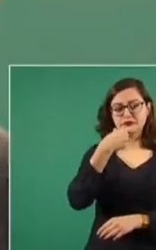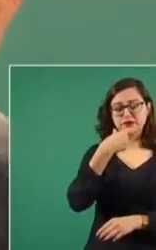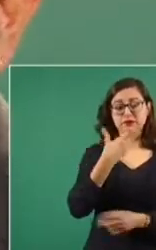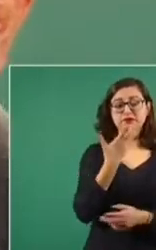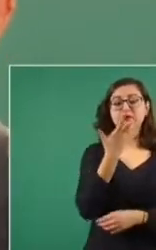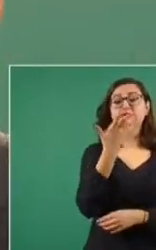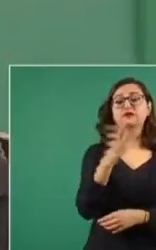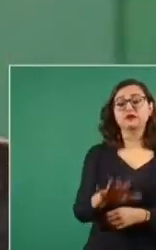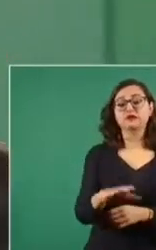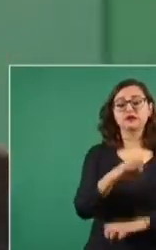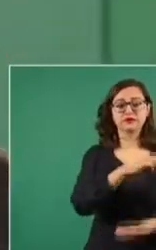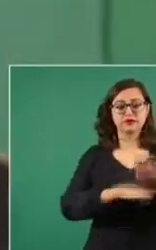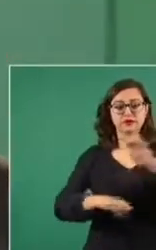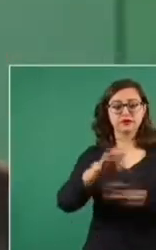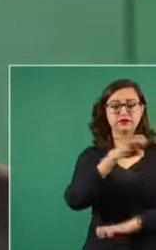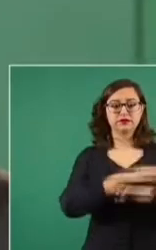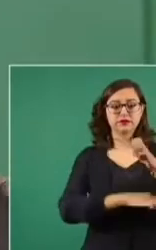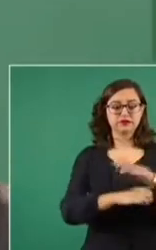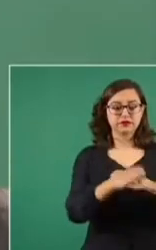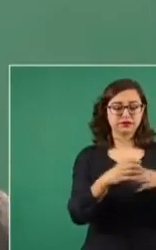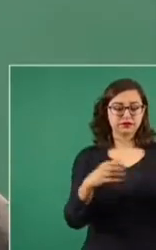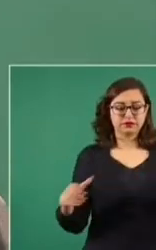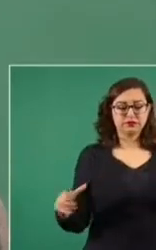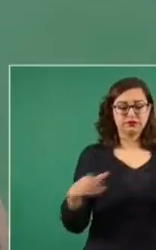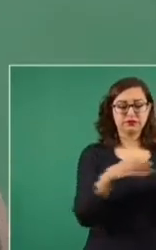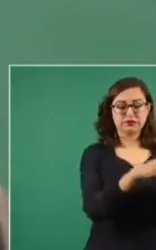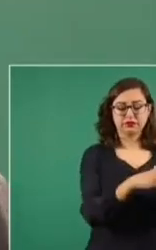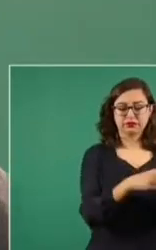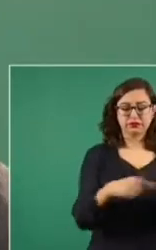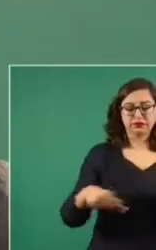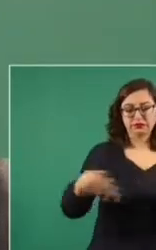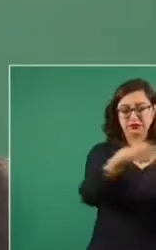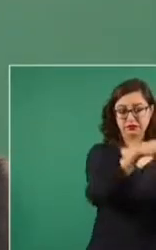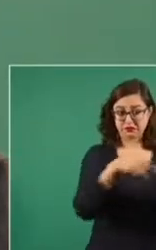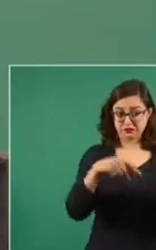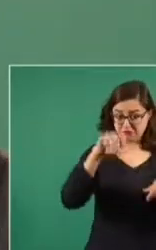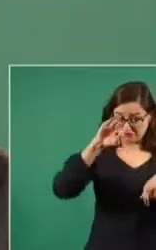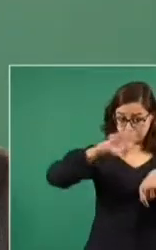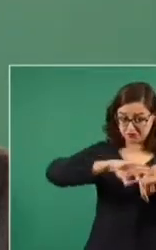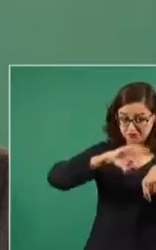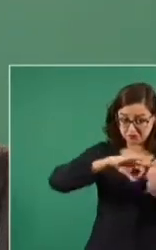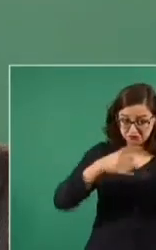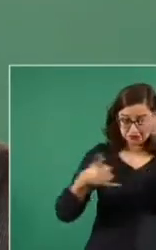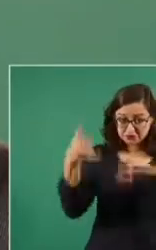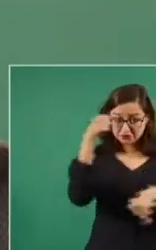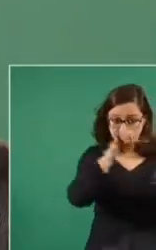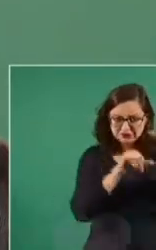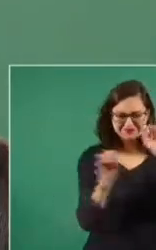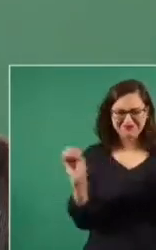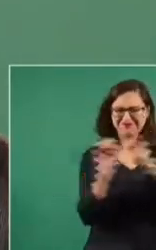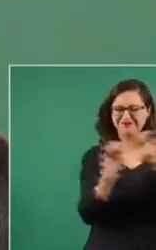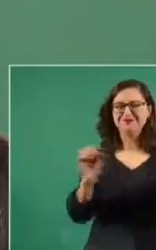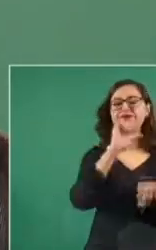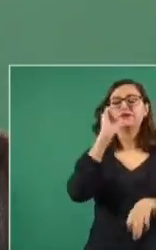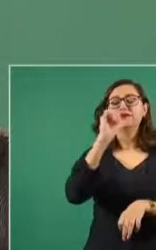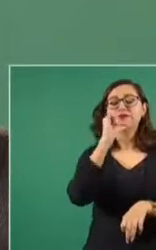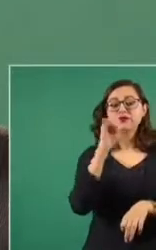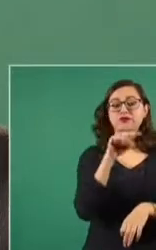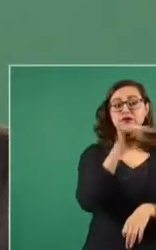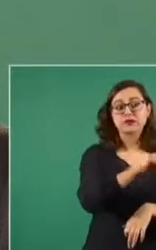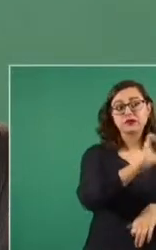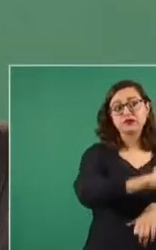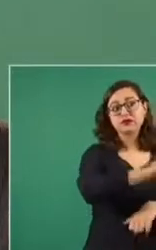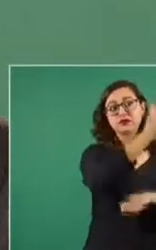10 empresas distribuidoras, ni siquiera farmacéuticas, vendían